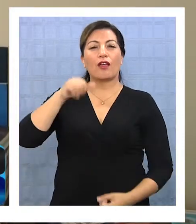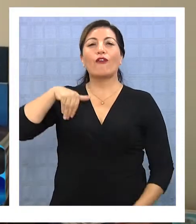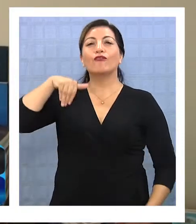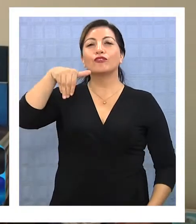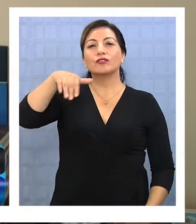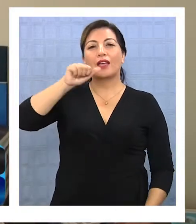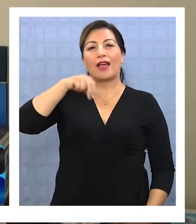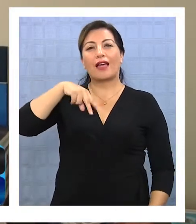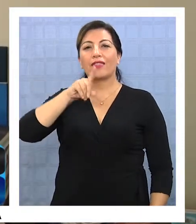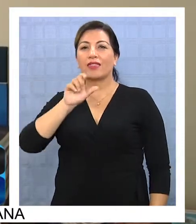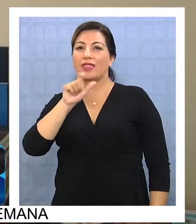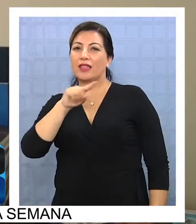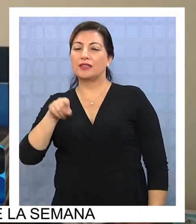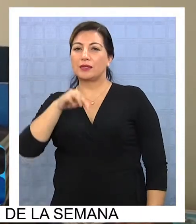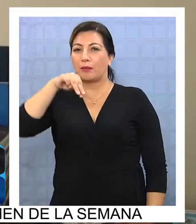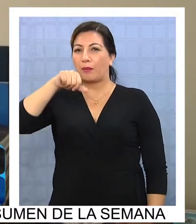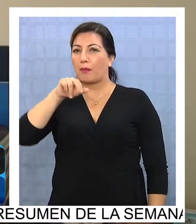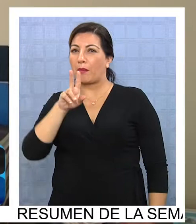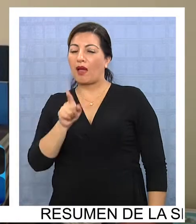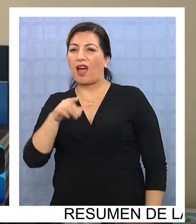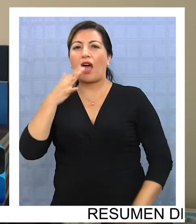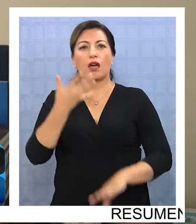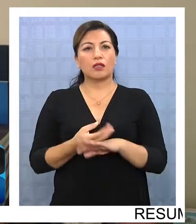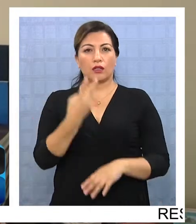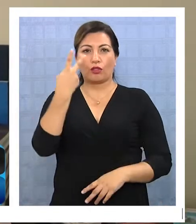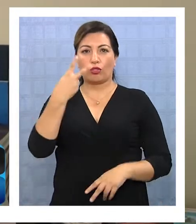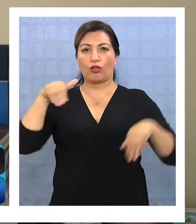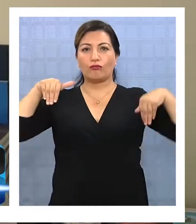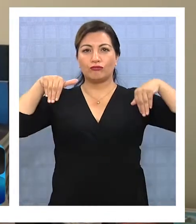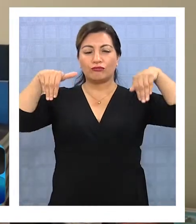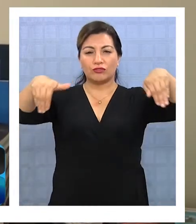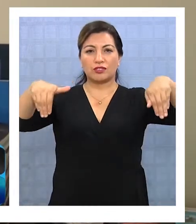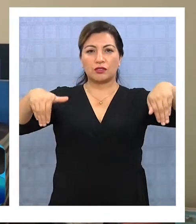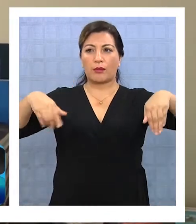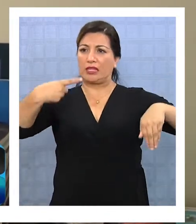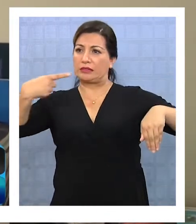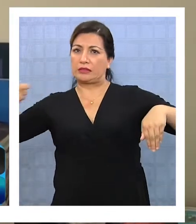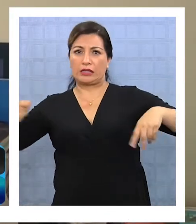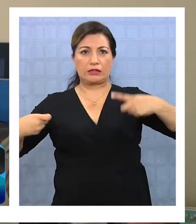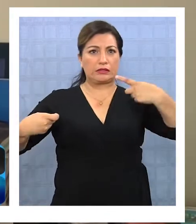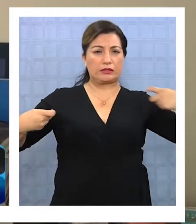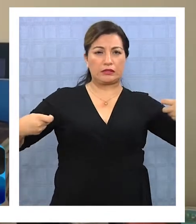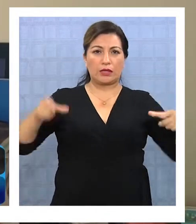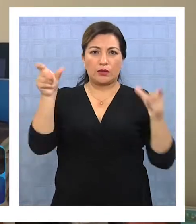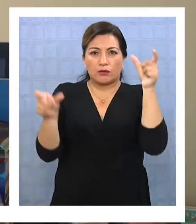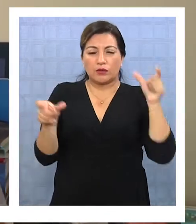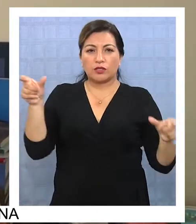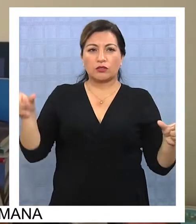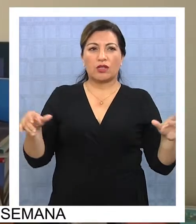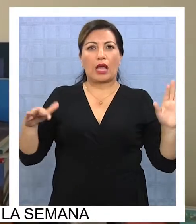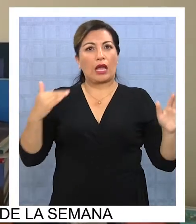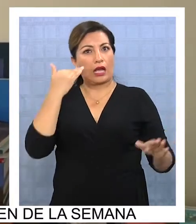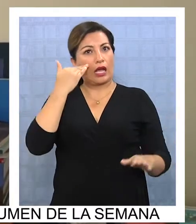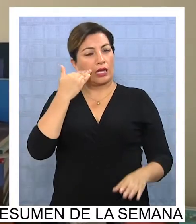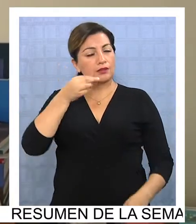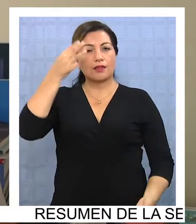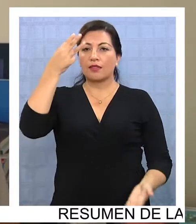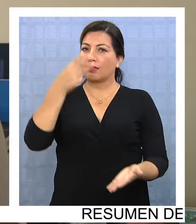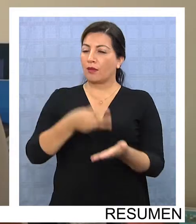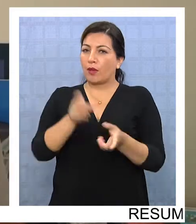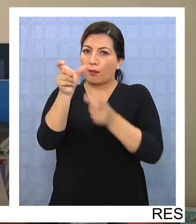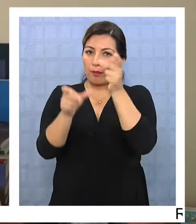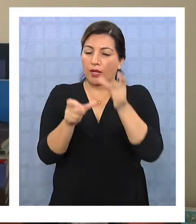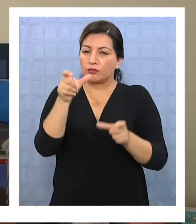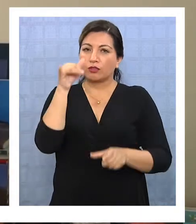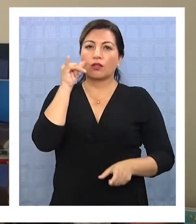que llegan dos buses diarios con más de 100 personas, eso nos da un promedio más o menos de 3.000 pasajeros argentinos que ingresaron a